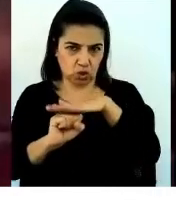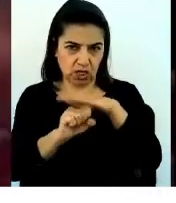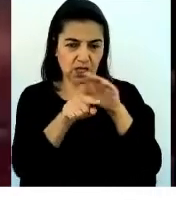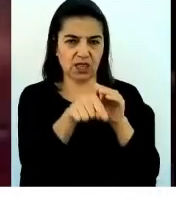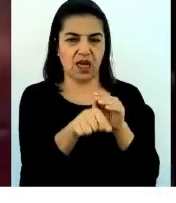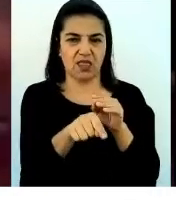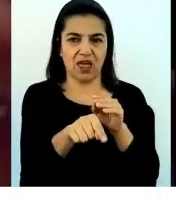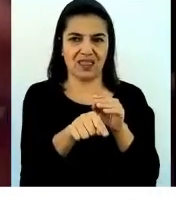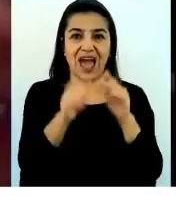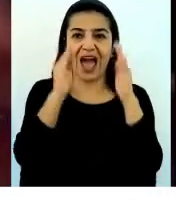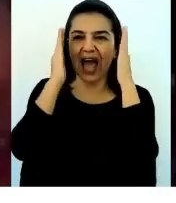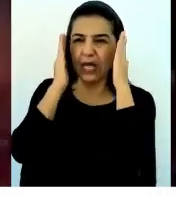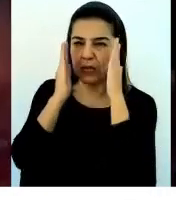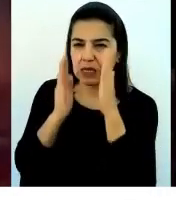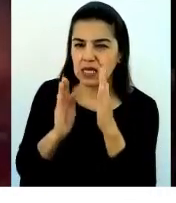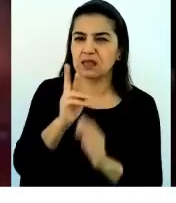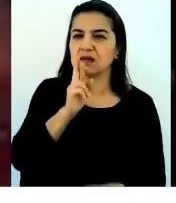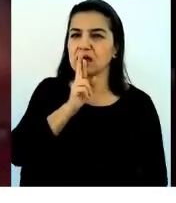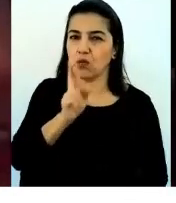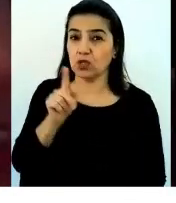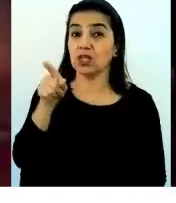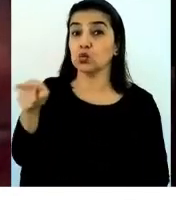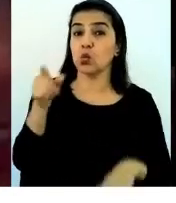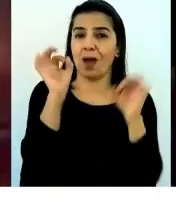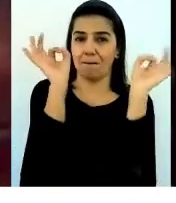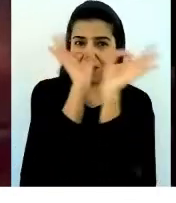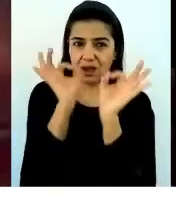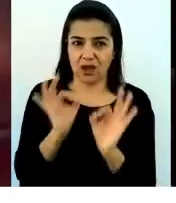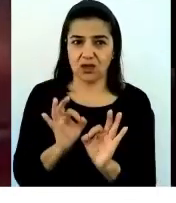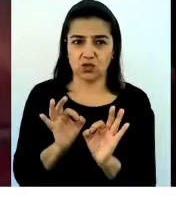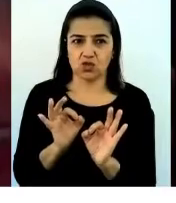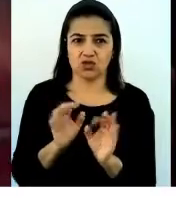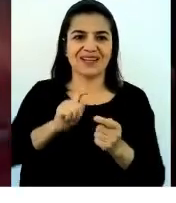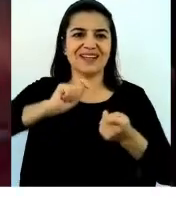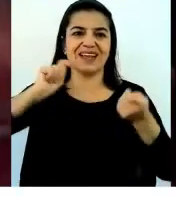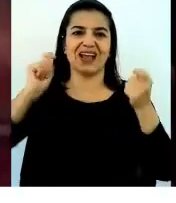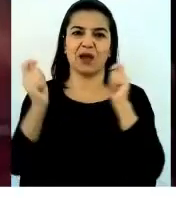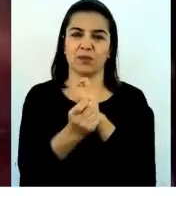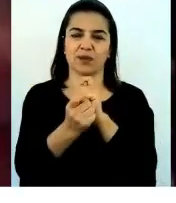escuchen este tipo de argumentos que estás dando tú y cambien.